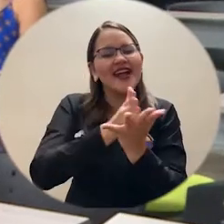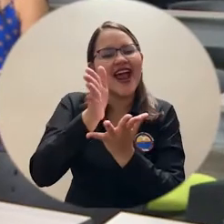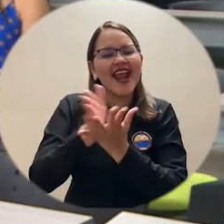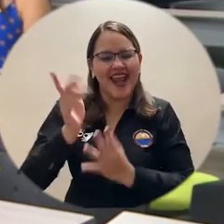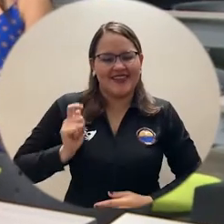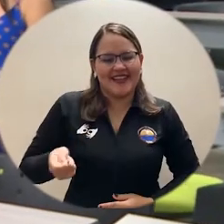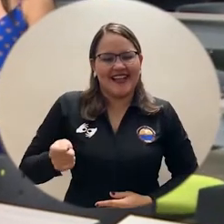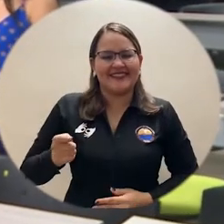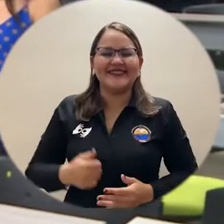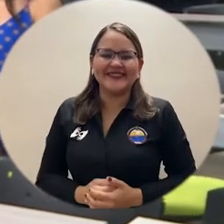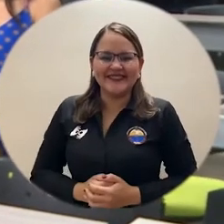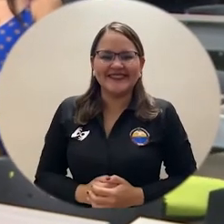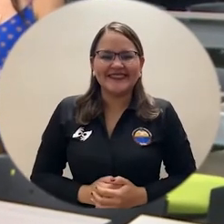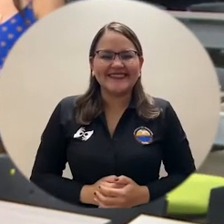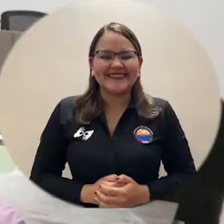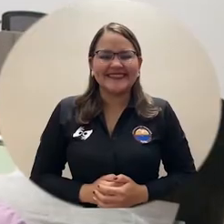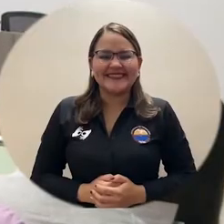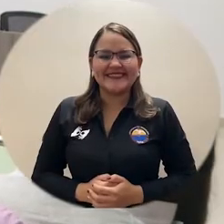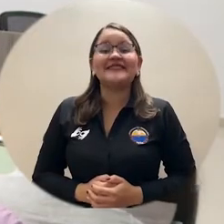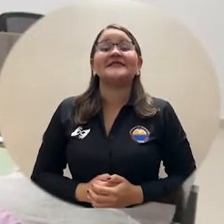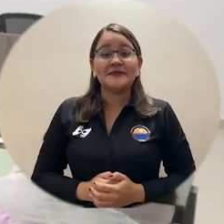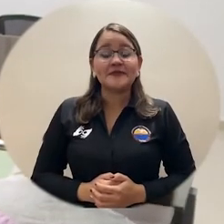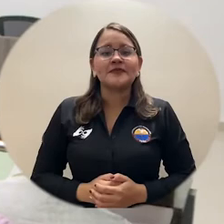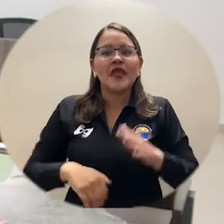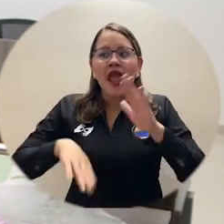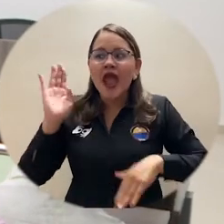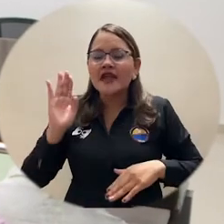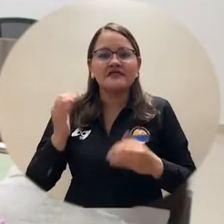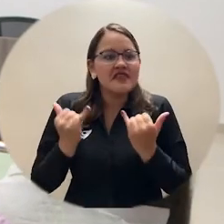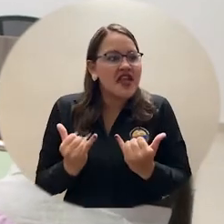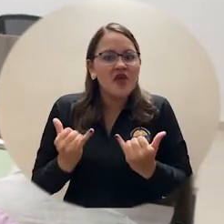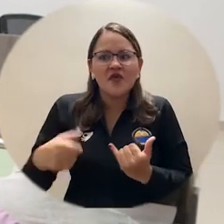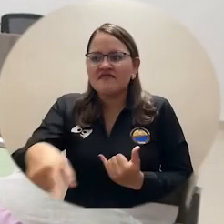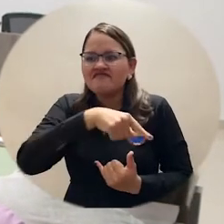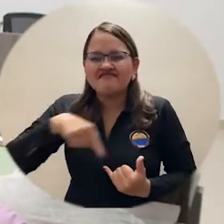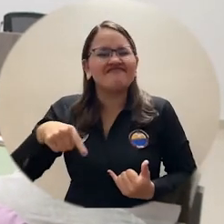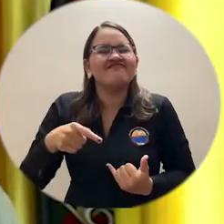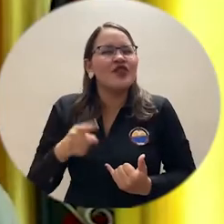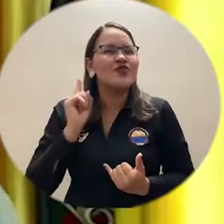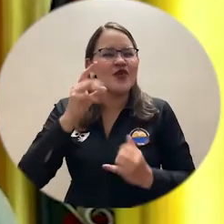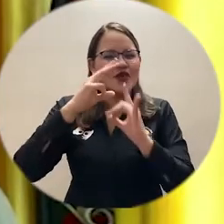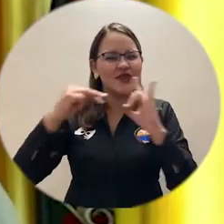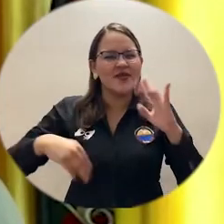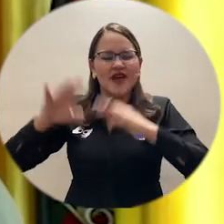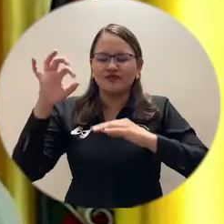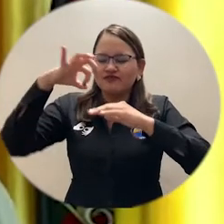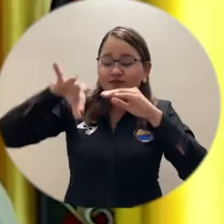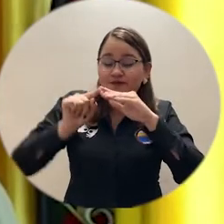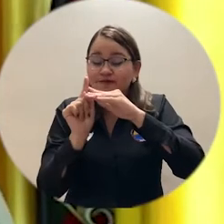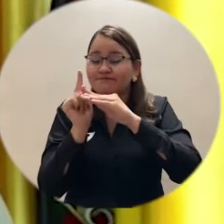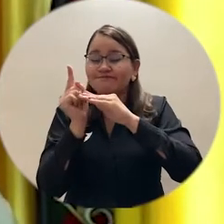ahora este tipo de siembras nos permite seguir creciendo nos